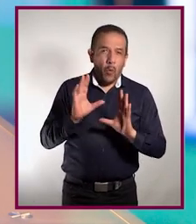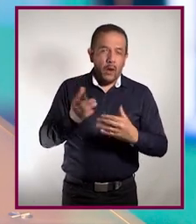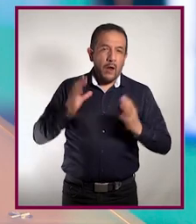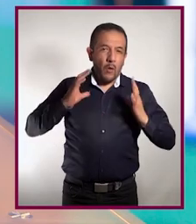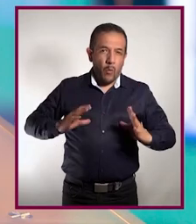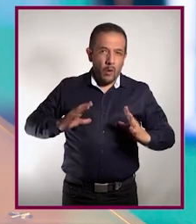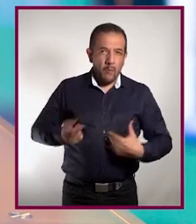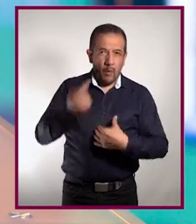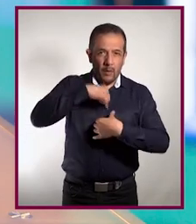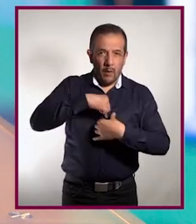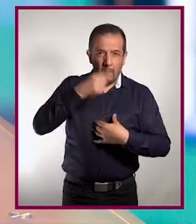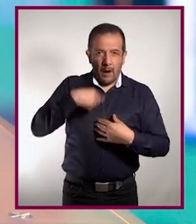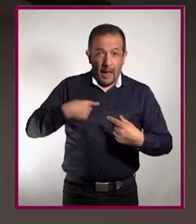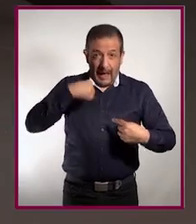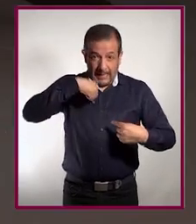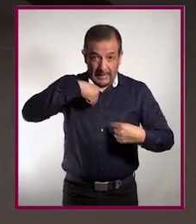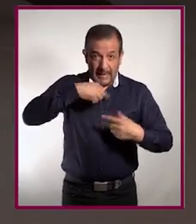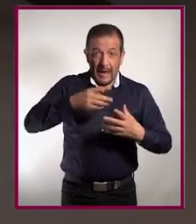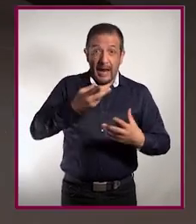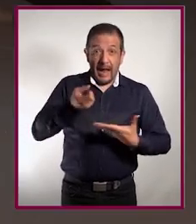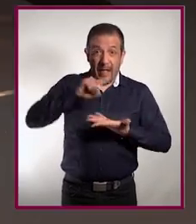tu cuerpo buscando replicarse.